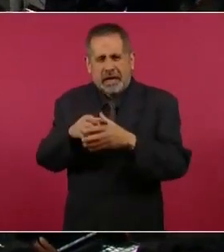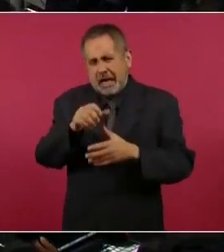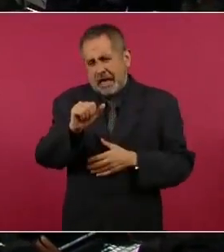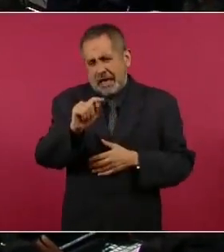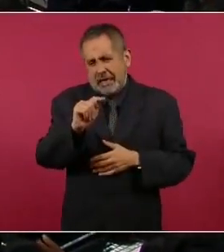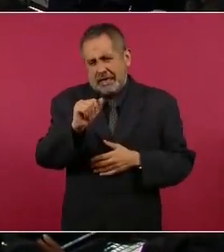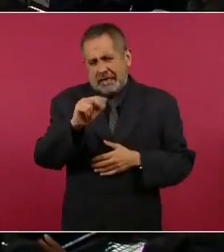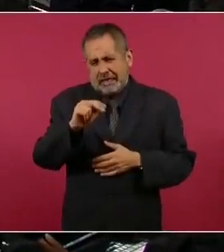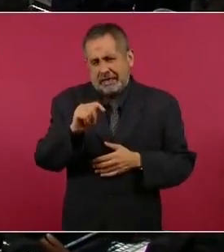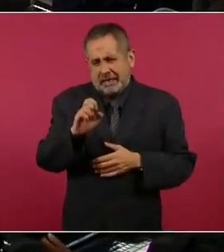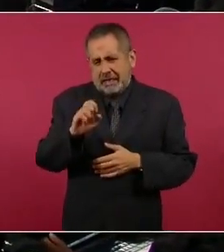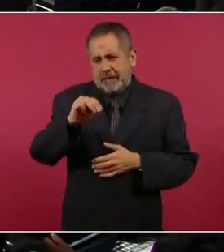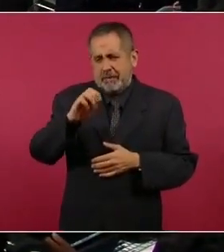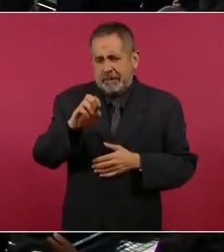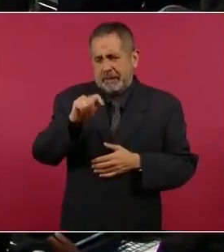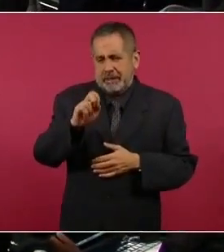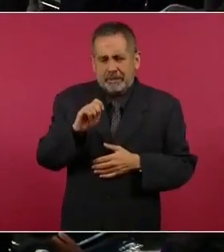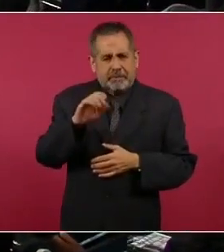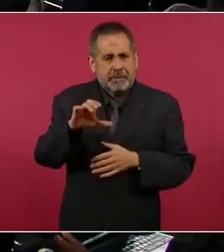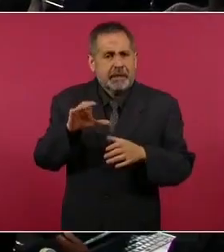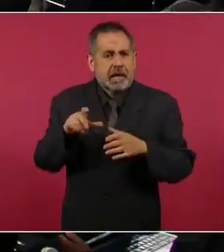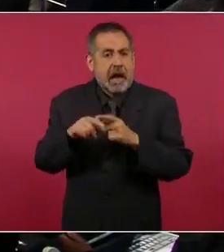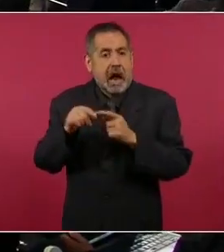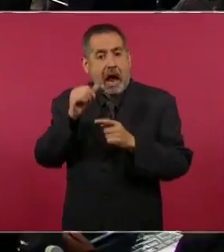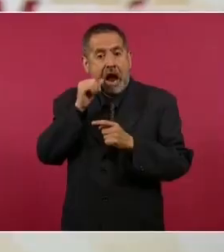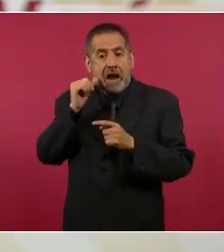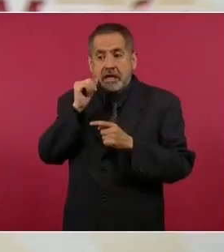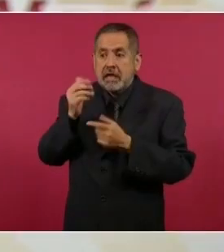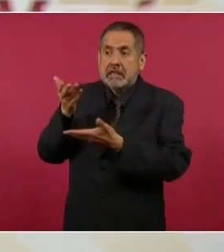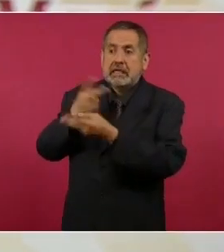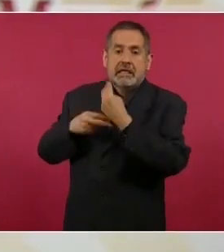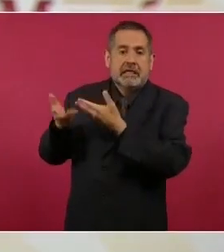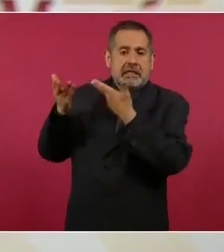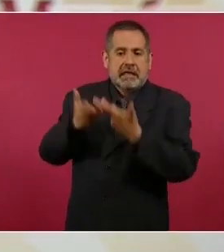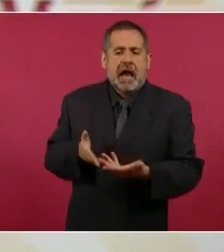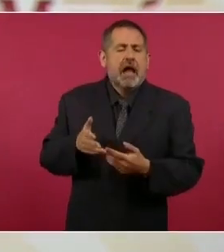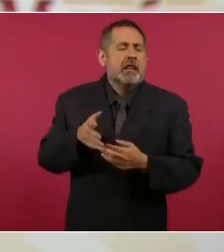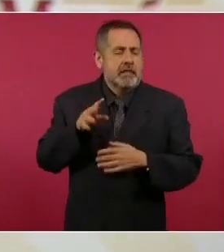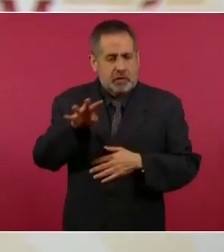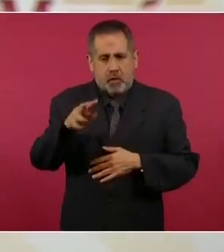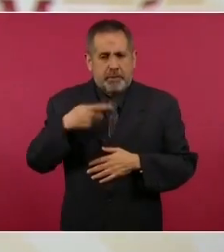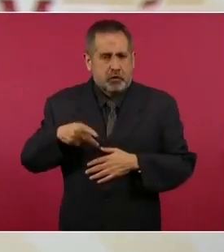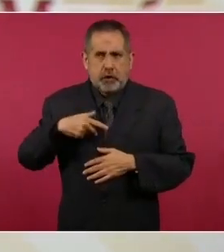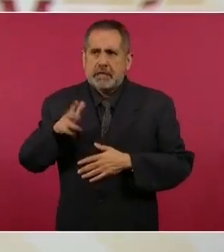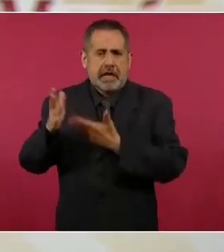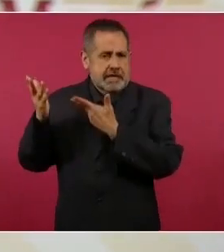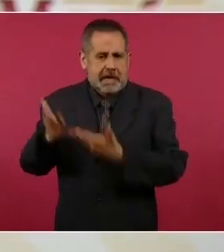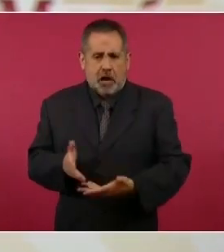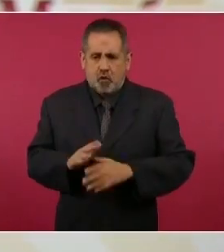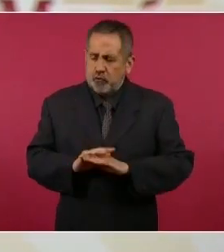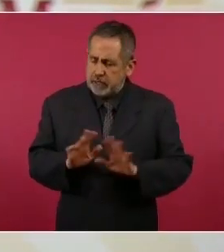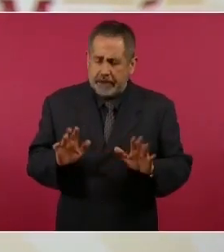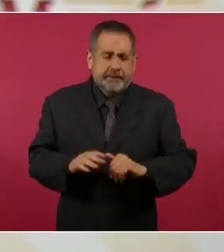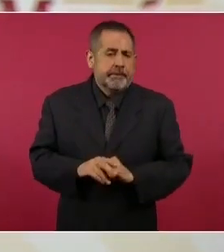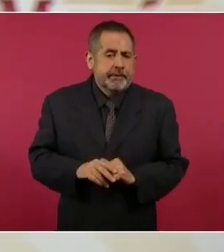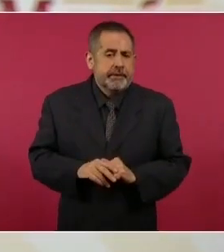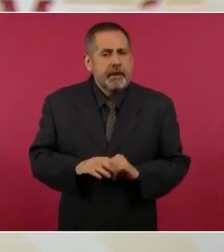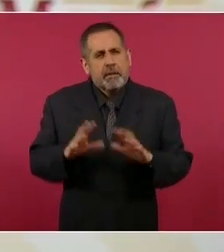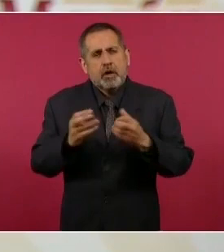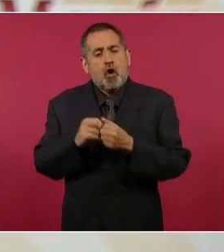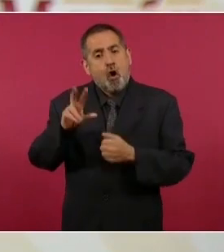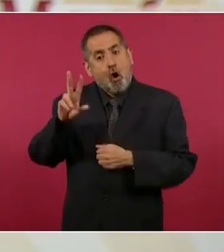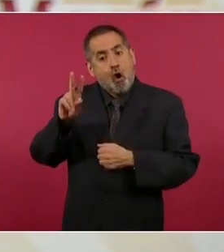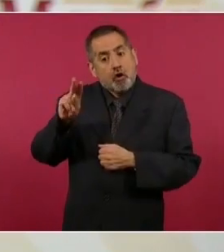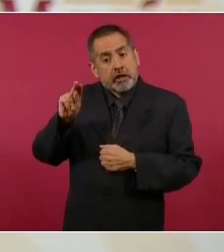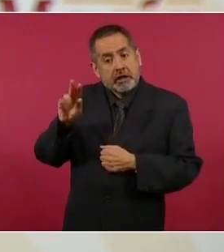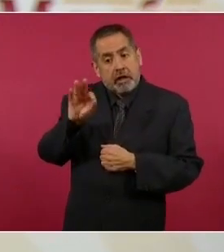-Metepec, que llegaron ayer a mediodía, son 19 personas. Más o menos el 80 por ciento